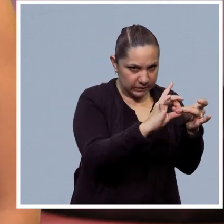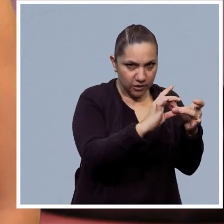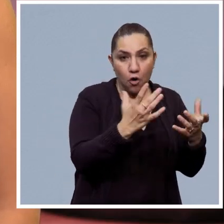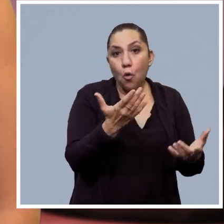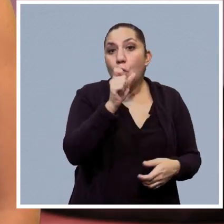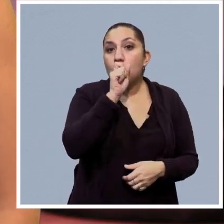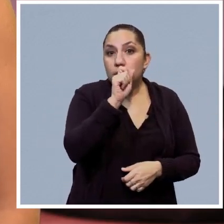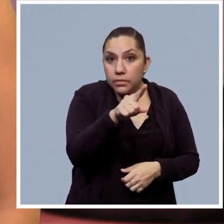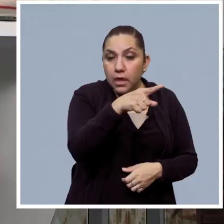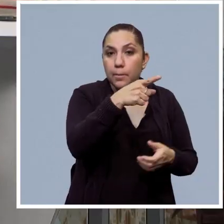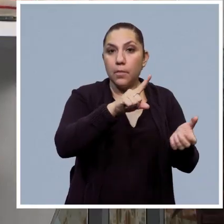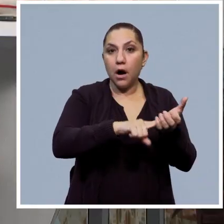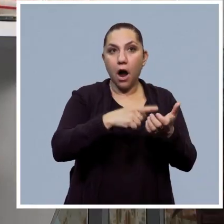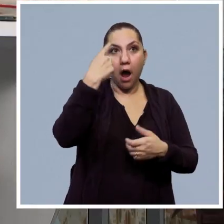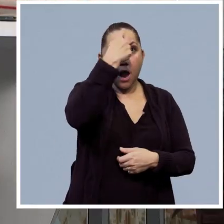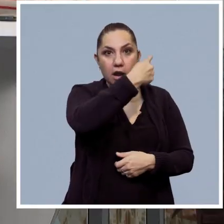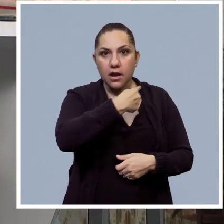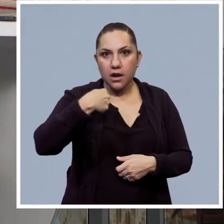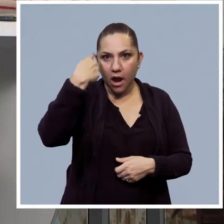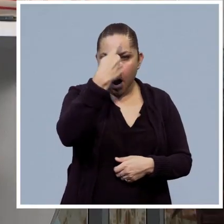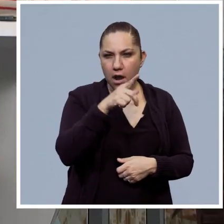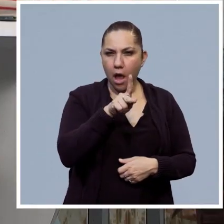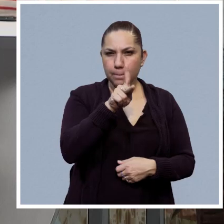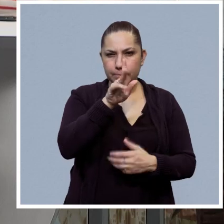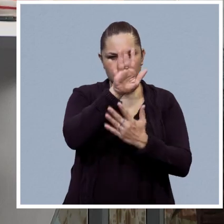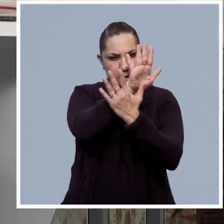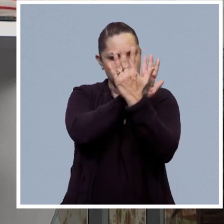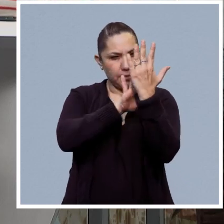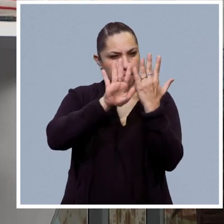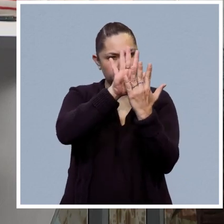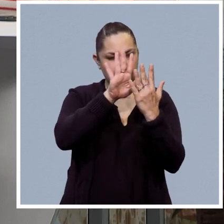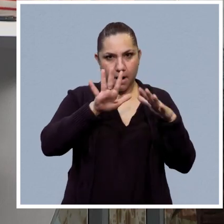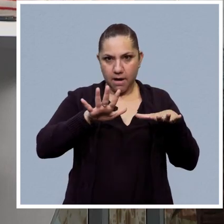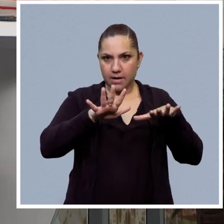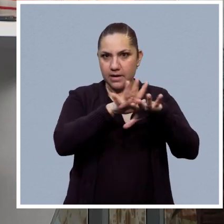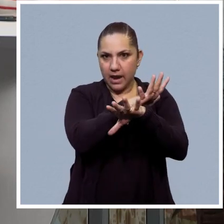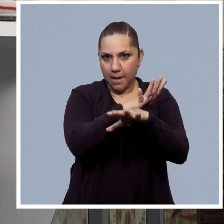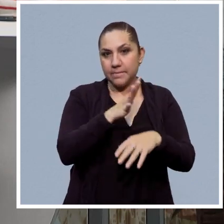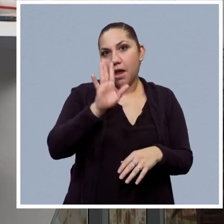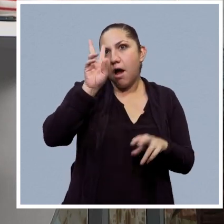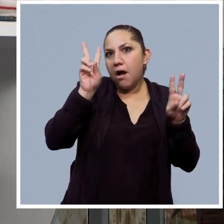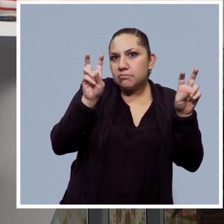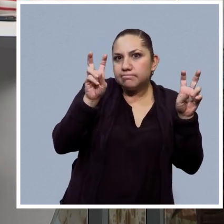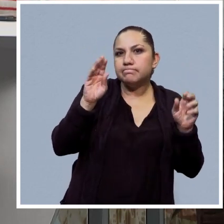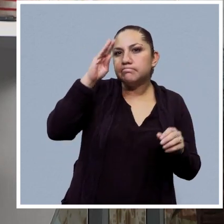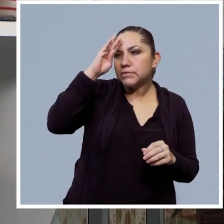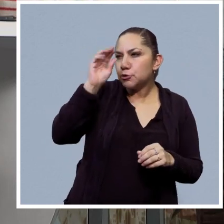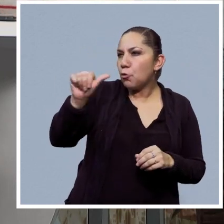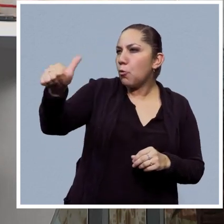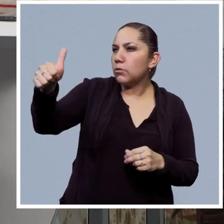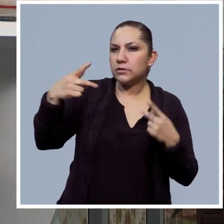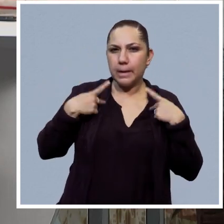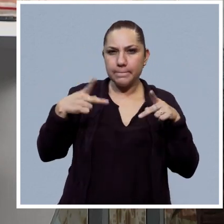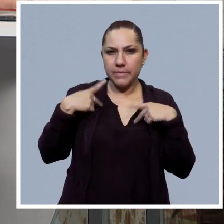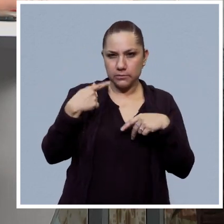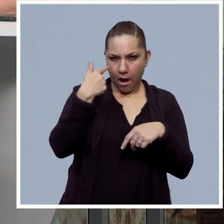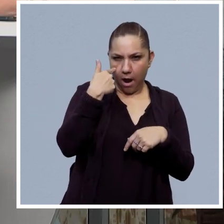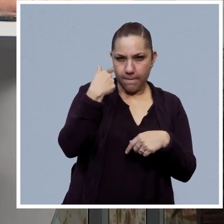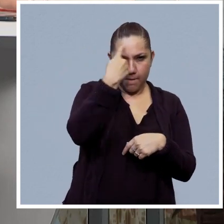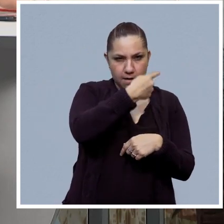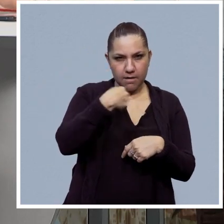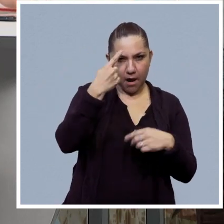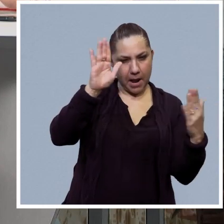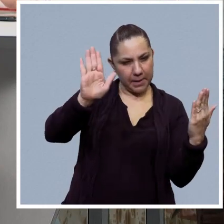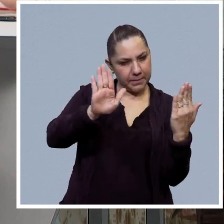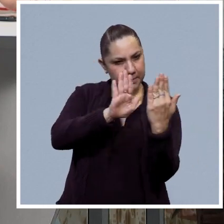ahora los filtros que están igual disponibles en redes sociales que cambian tu cara y la modifican a como según debería lucir de acuerdo con la